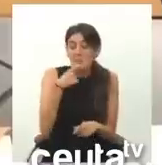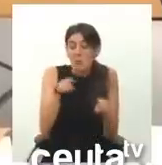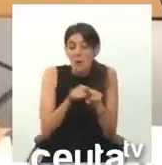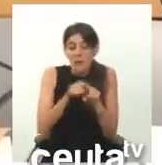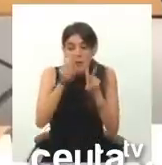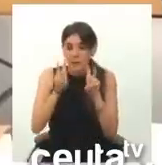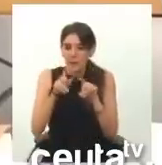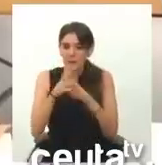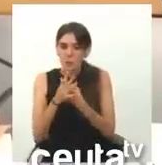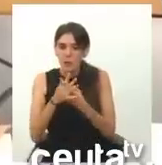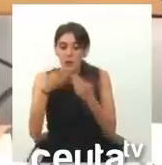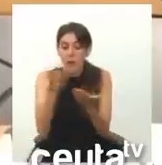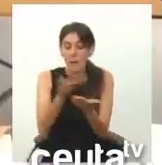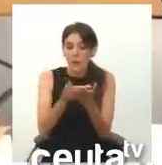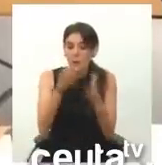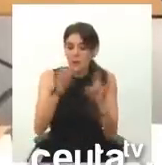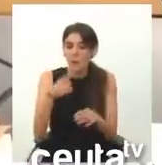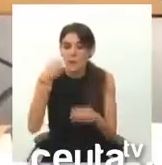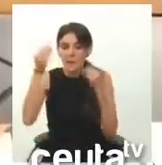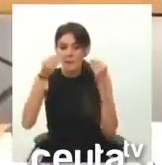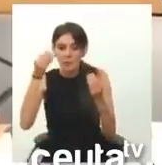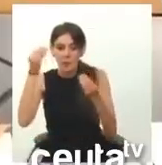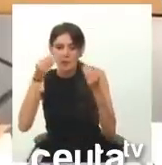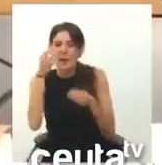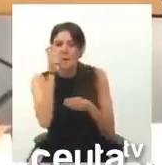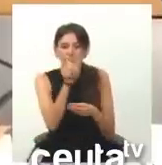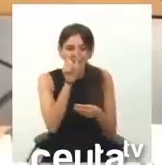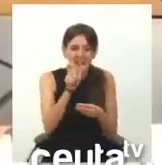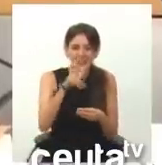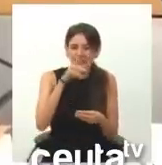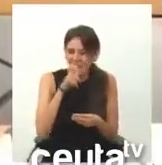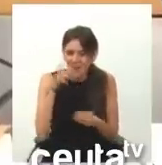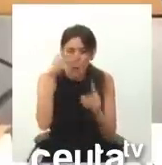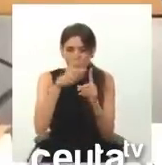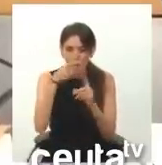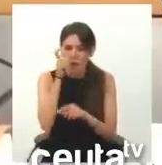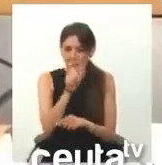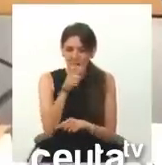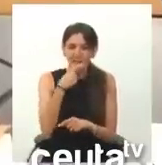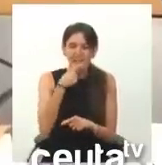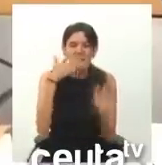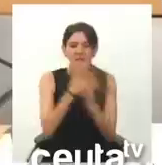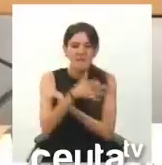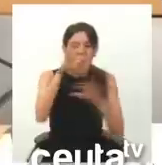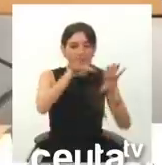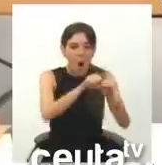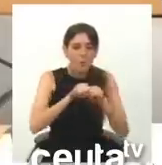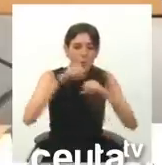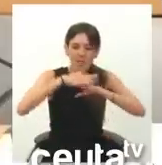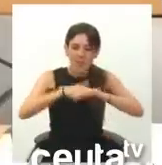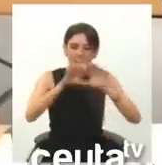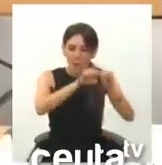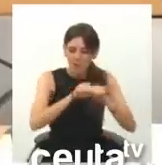con este tipo de propuestas. Incluso ha delizado usted una palabra horripilante para definir a Ceuta, territorio de ultramar.